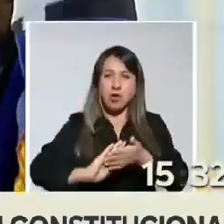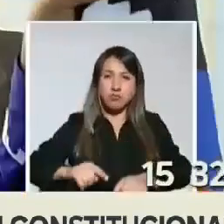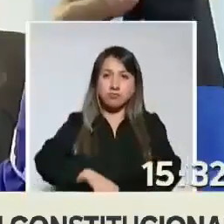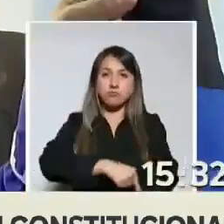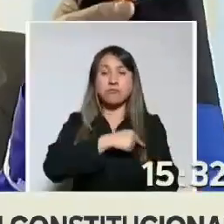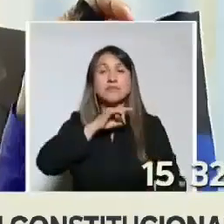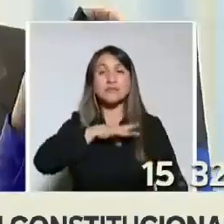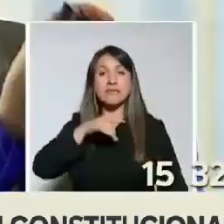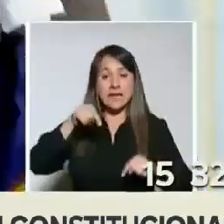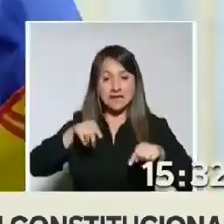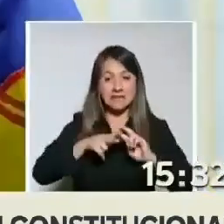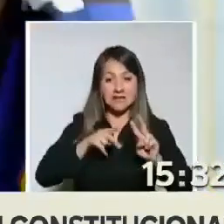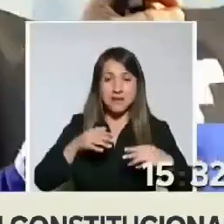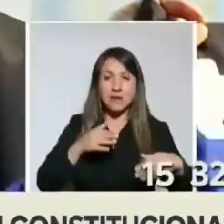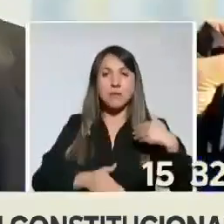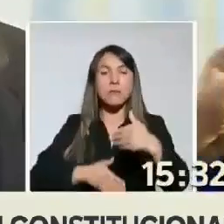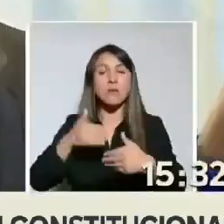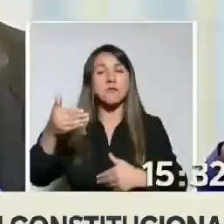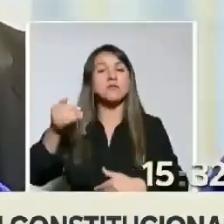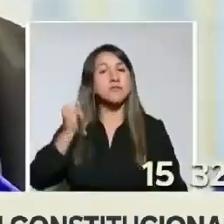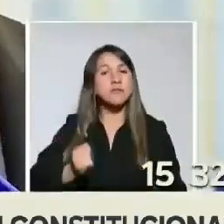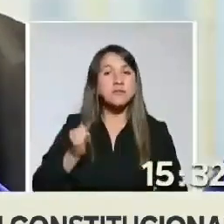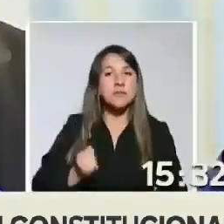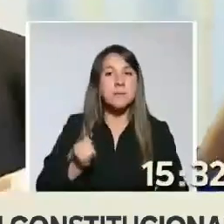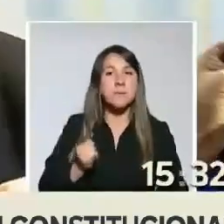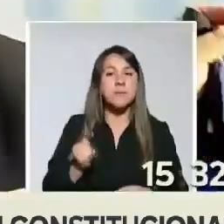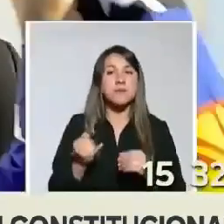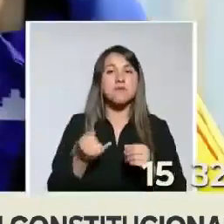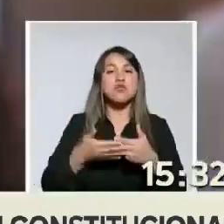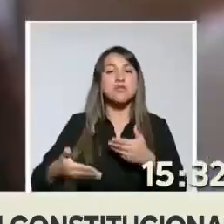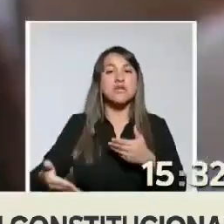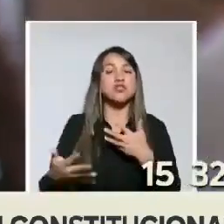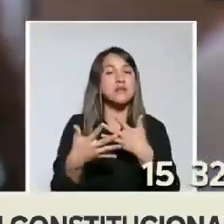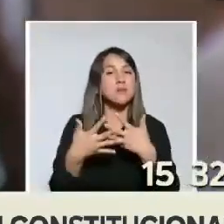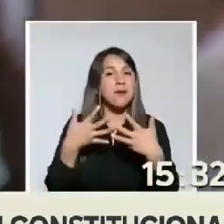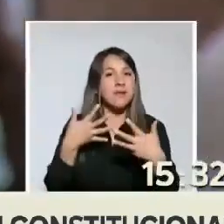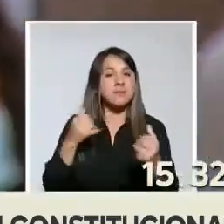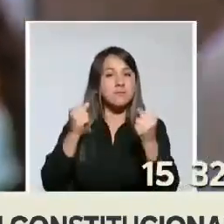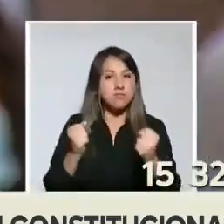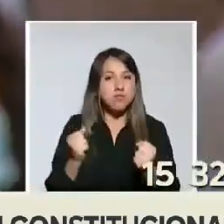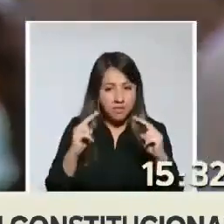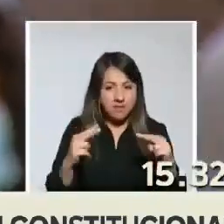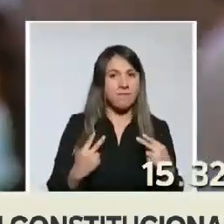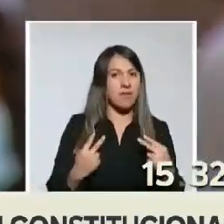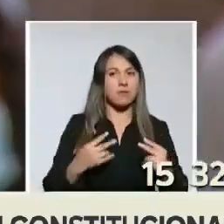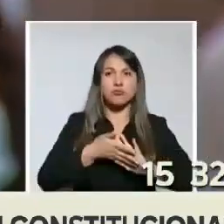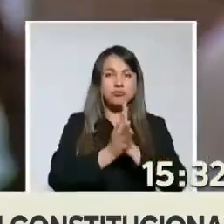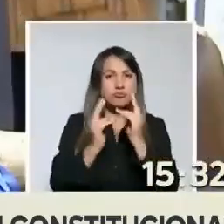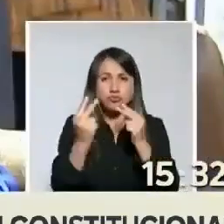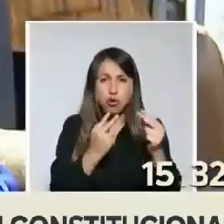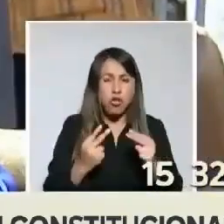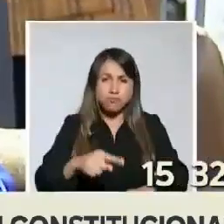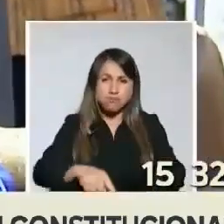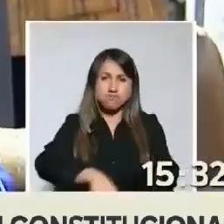vea este proceso, que sea un proceso transparente, que nos puedan ver hasta el último rincón en